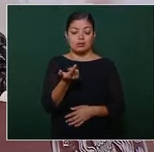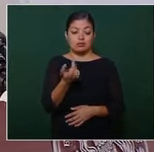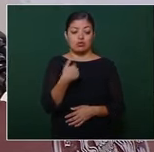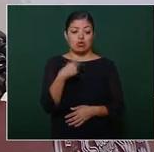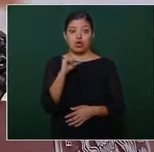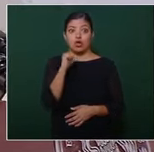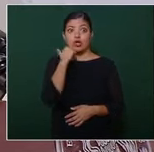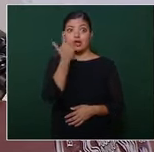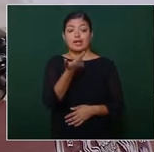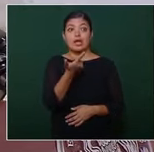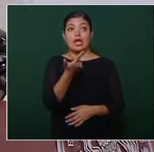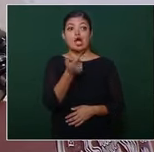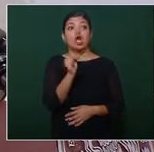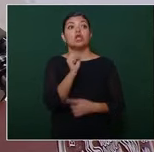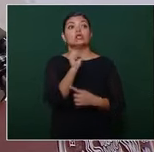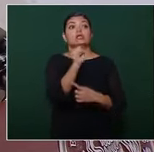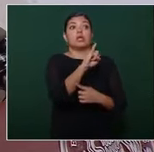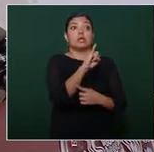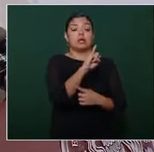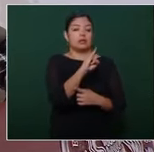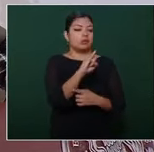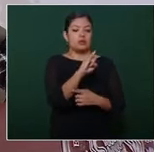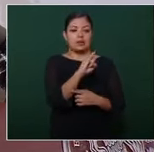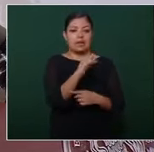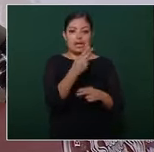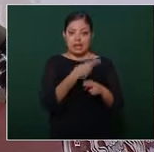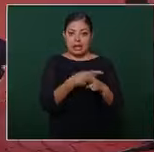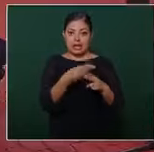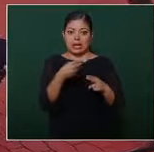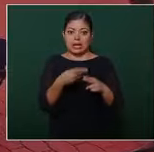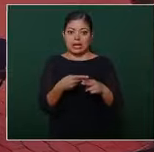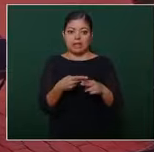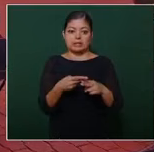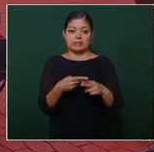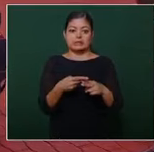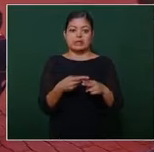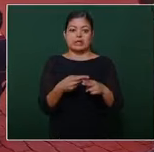afirmarlo hasta que no tenga yo este